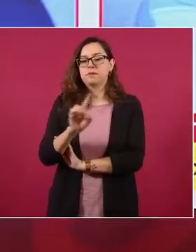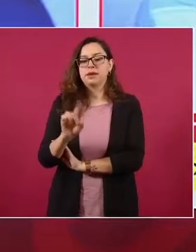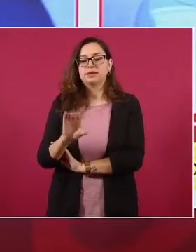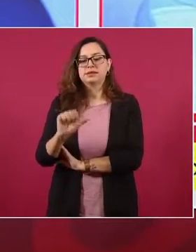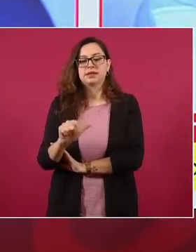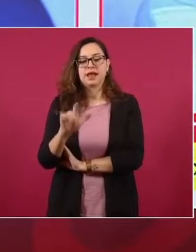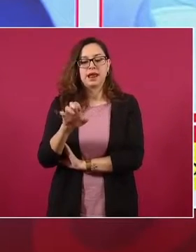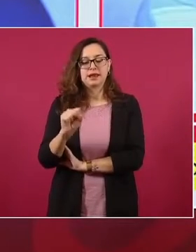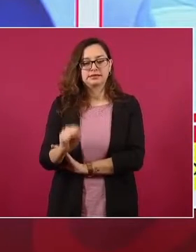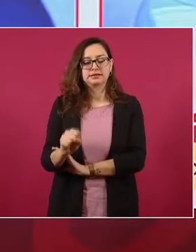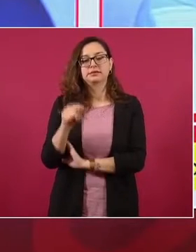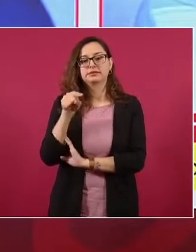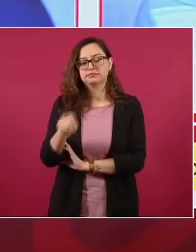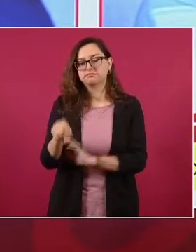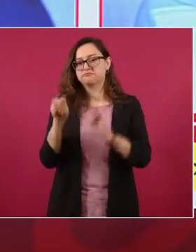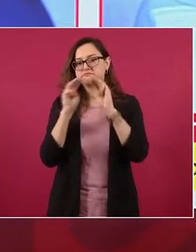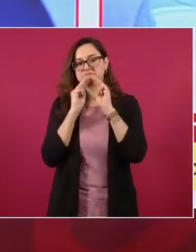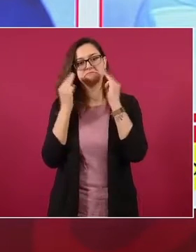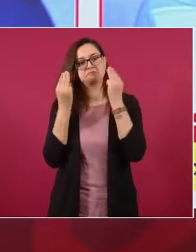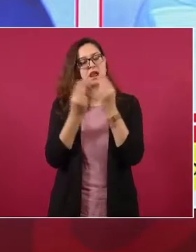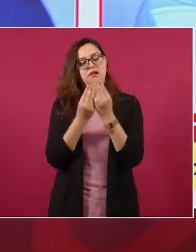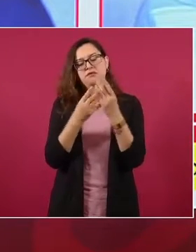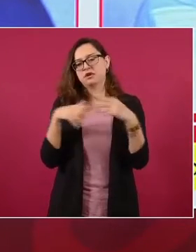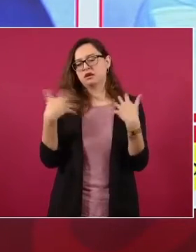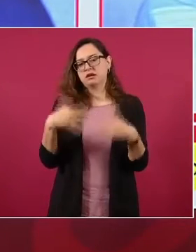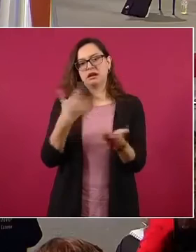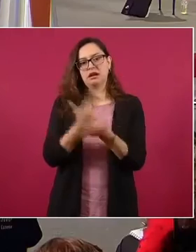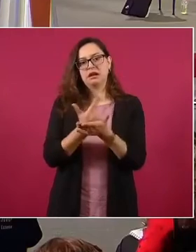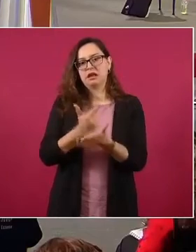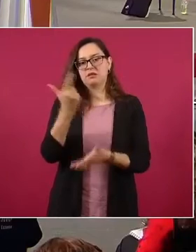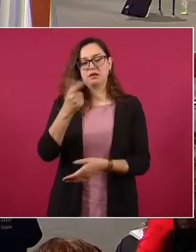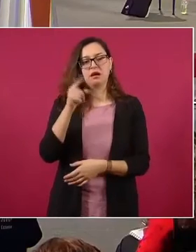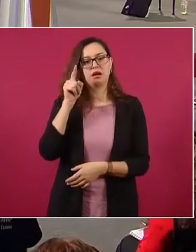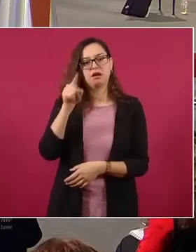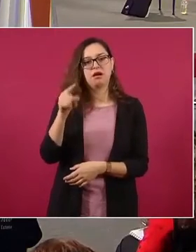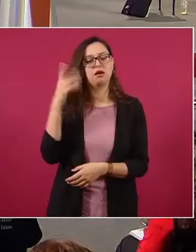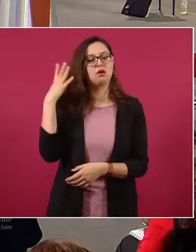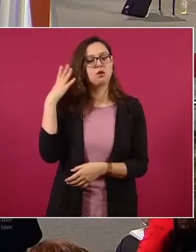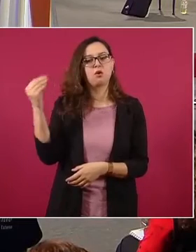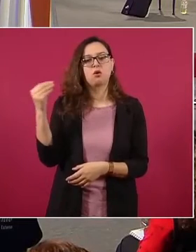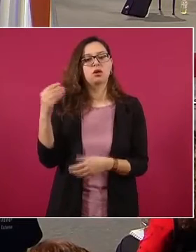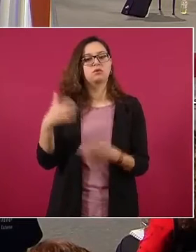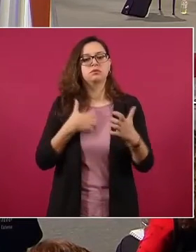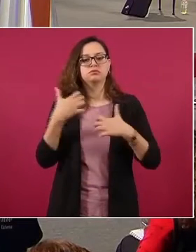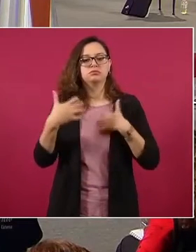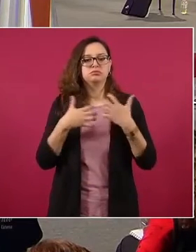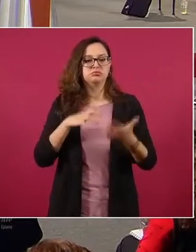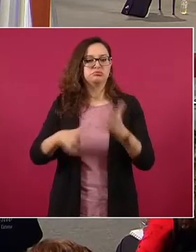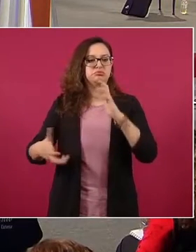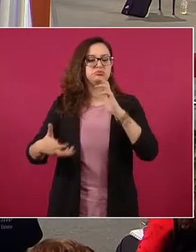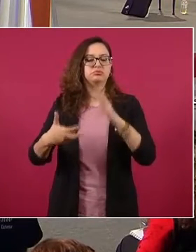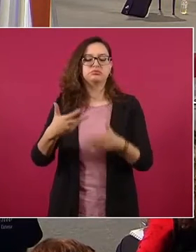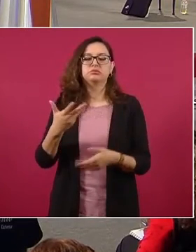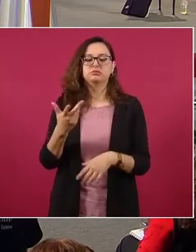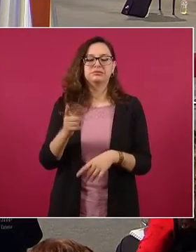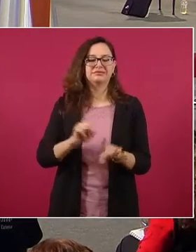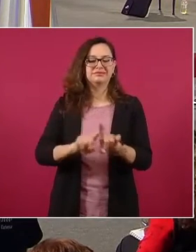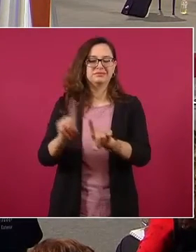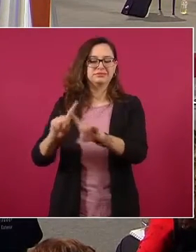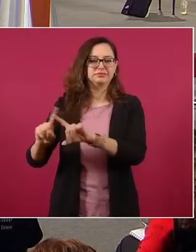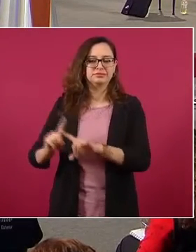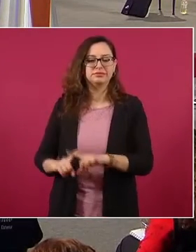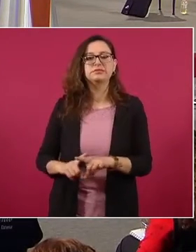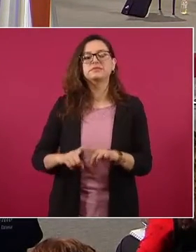principales generadores de violencia en el estado de Colima. Anteriormente habían sido detenidos también,